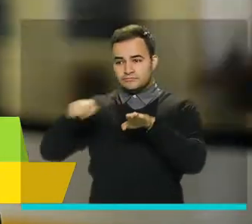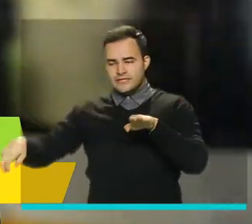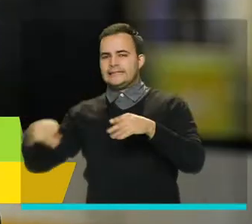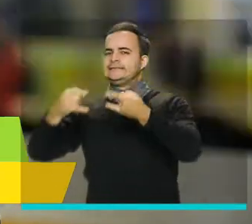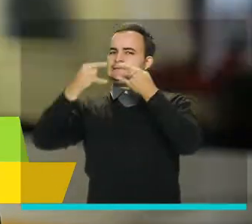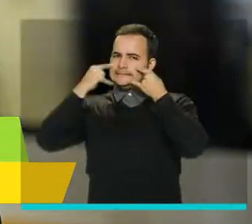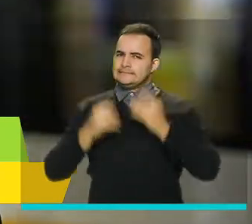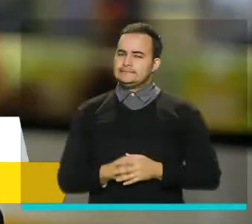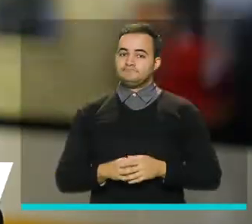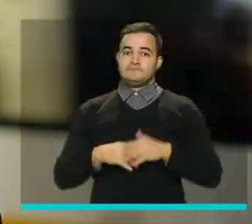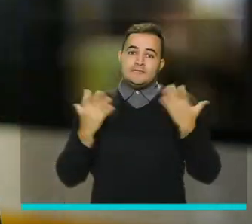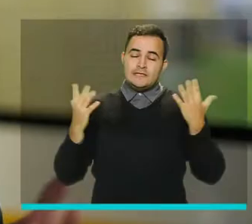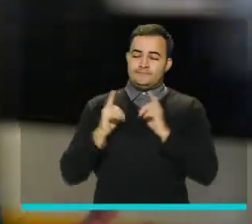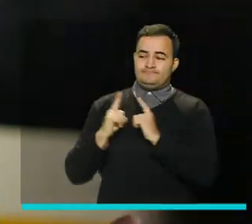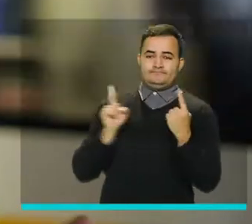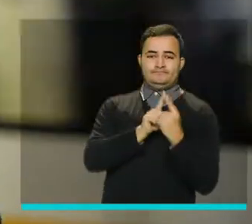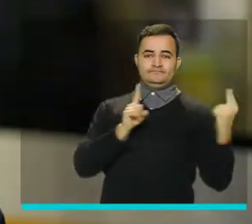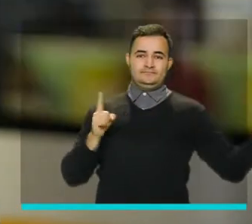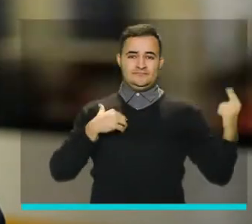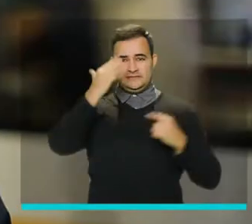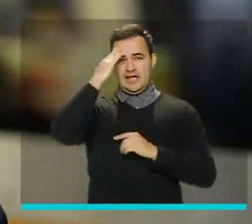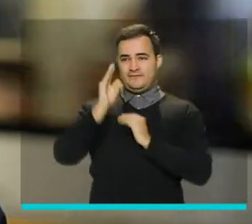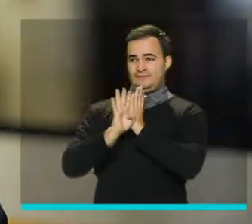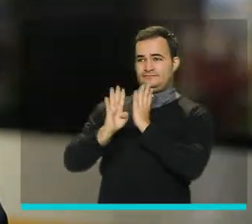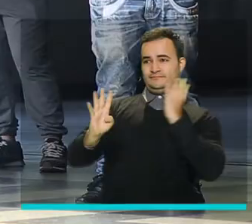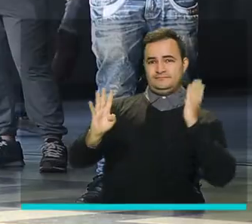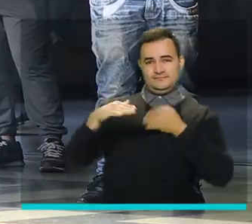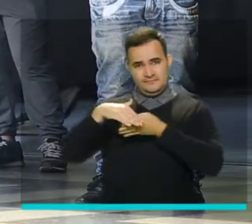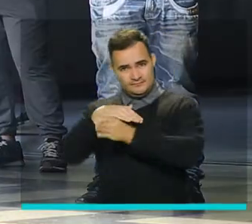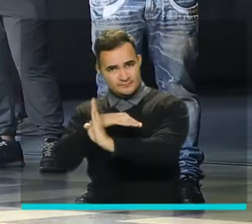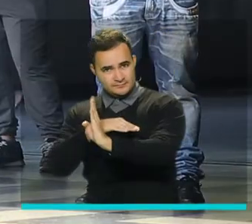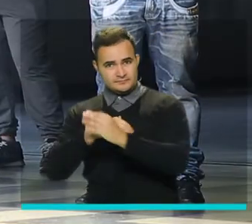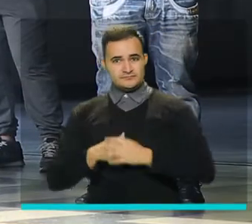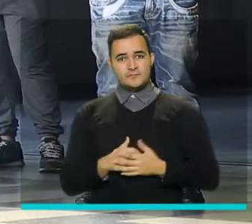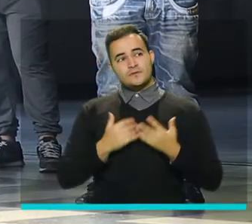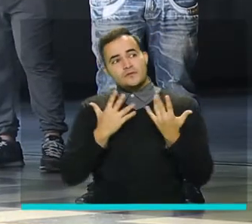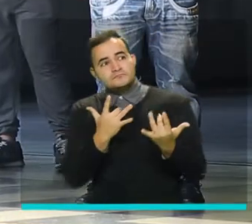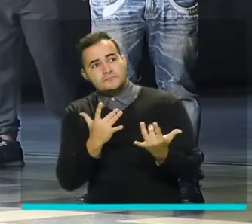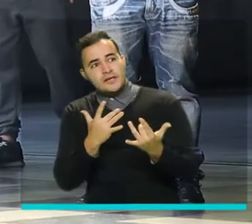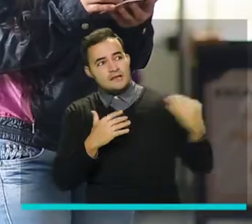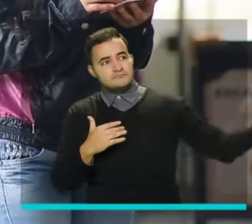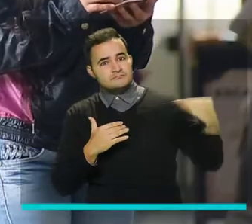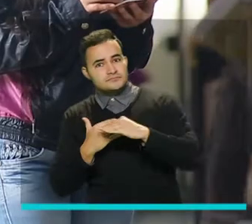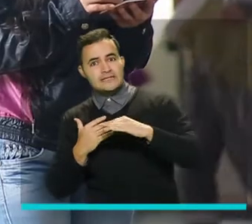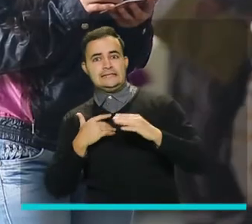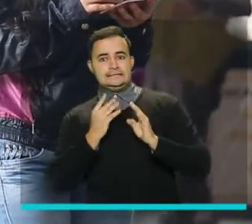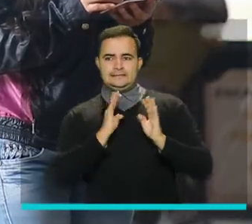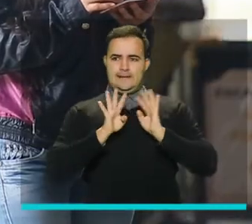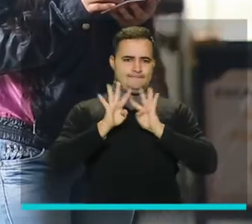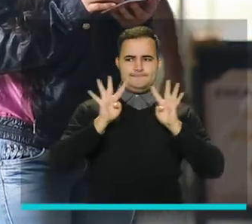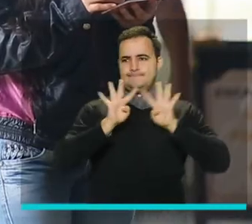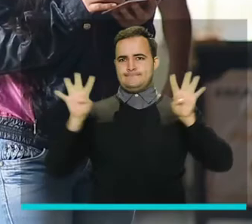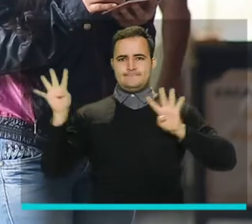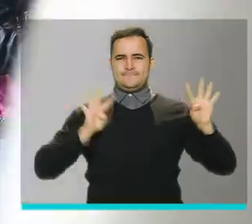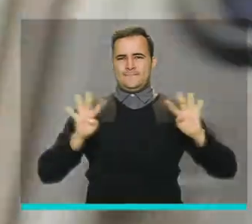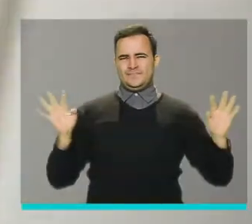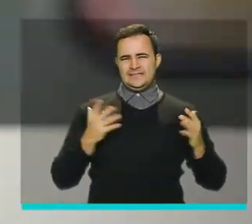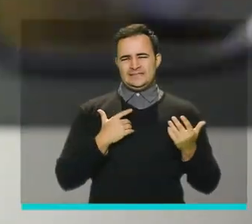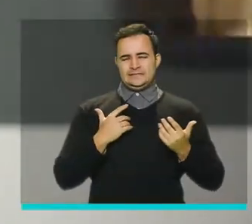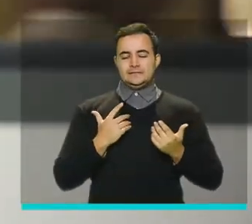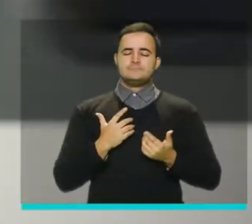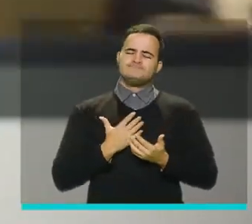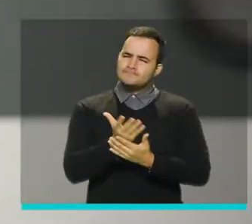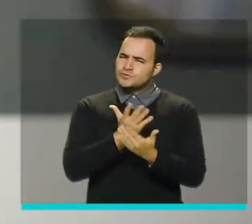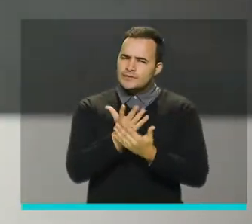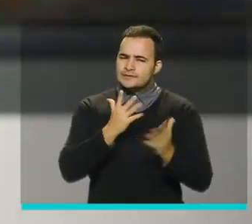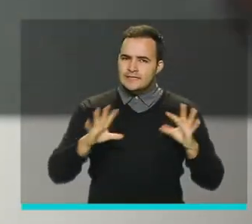distanciamiento físico, desde las filas de ingreso a las estaciones, cuando esperan los vehículos. Una recomendación muy importante es